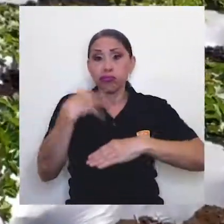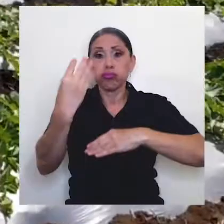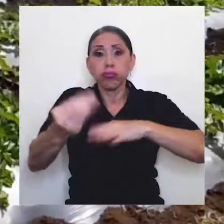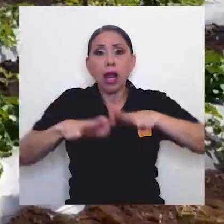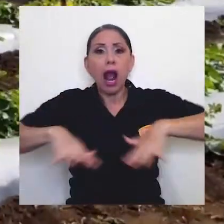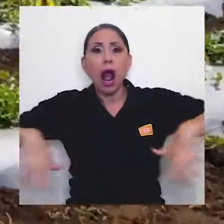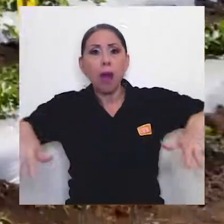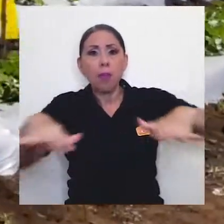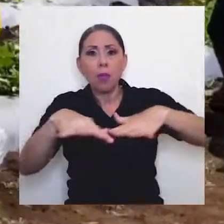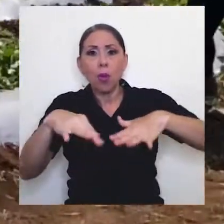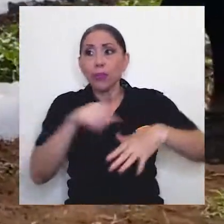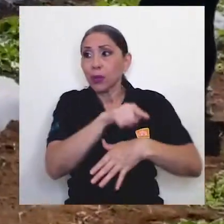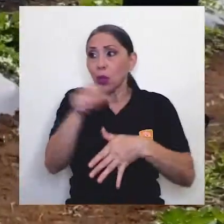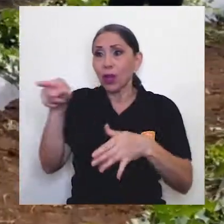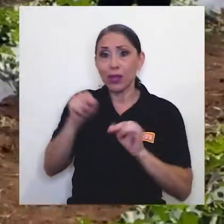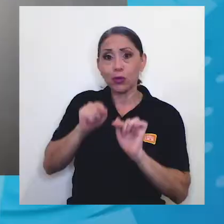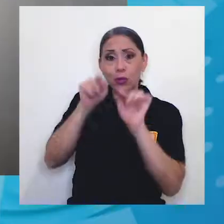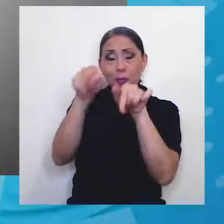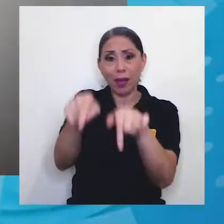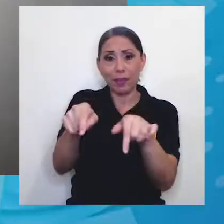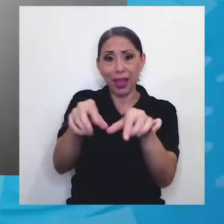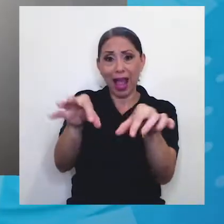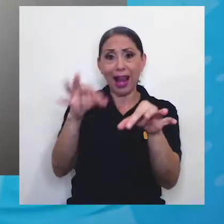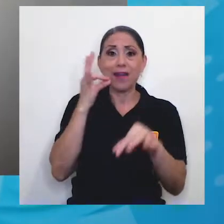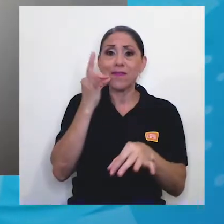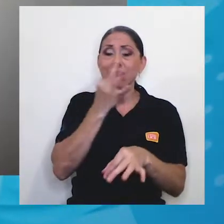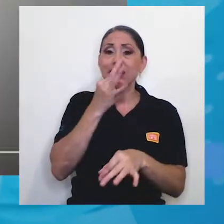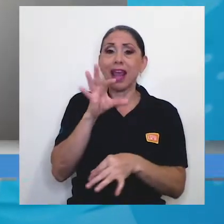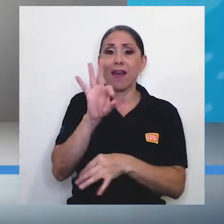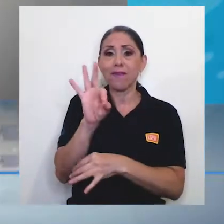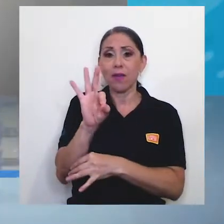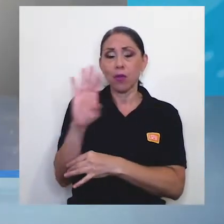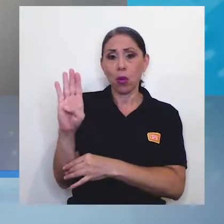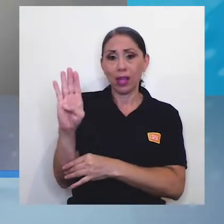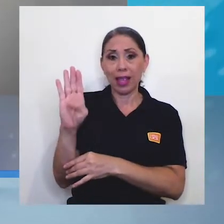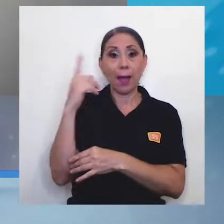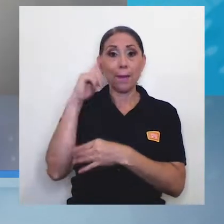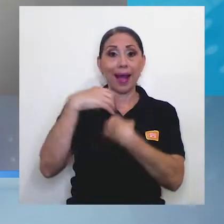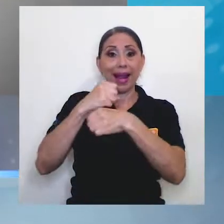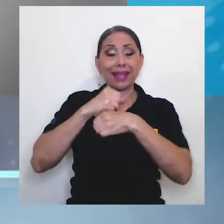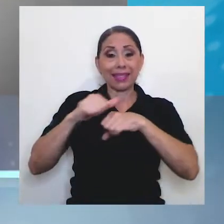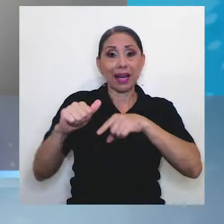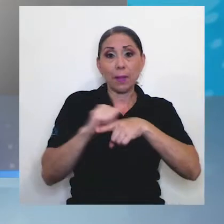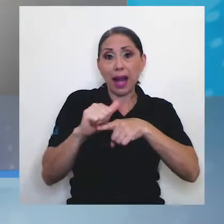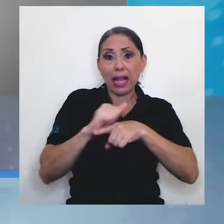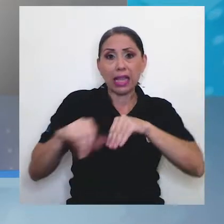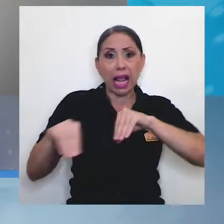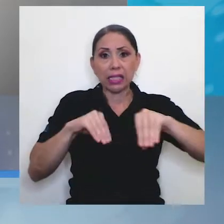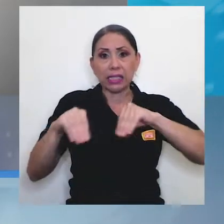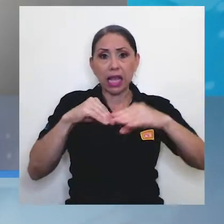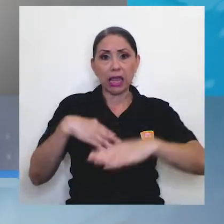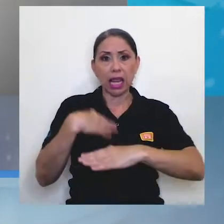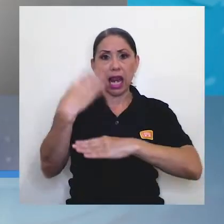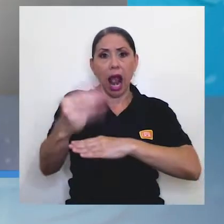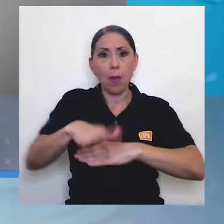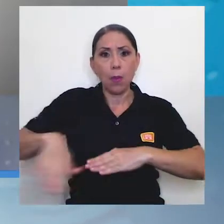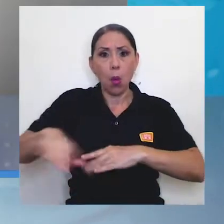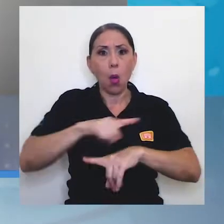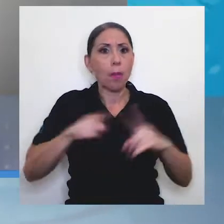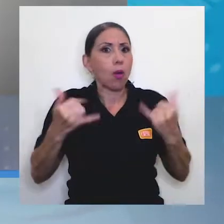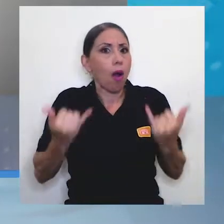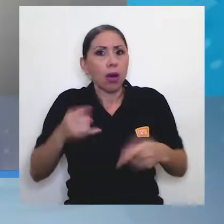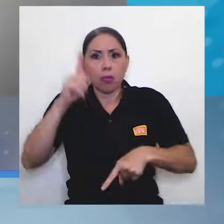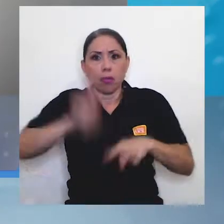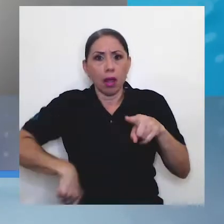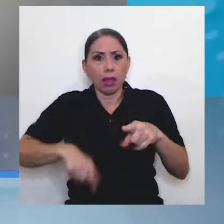que los muchachos van al campo, a la Fabio Baudirio, es para que hagan sus prácticas de campo y esta vez no los pueden hacer. Entonces somos los profesores y